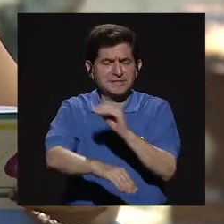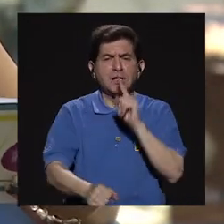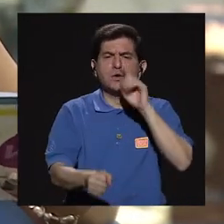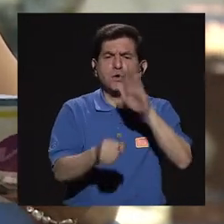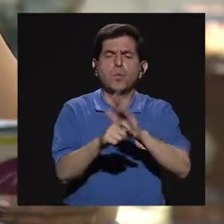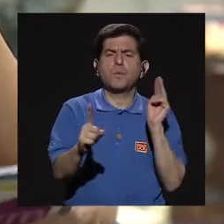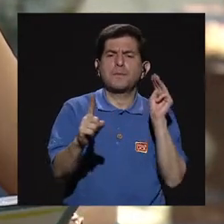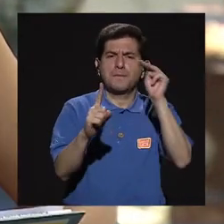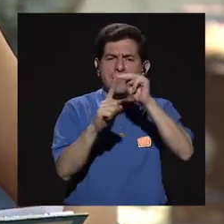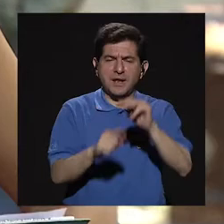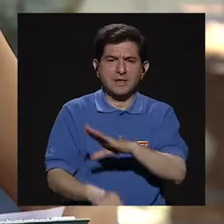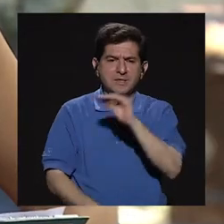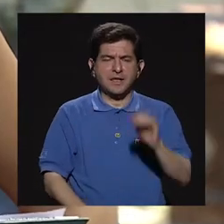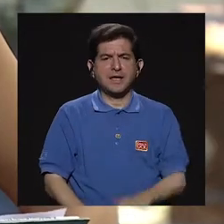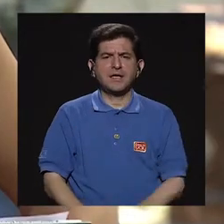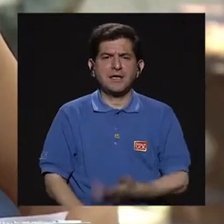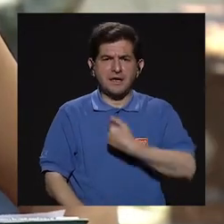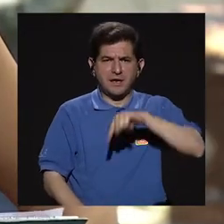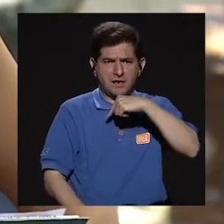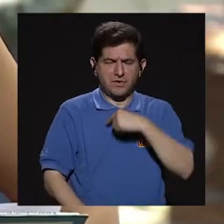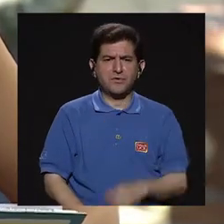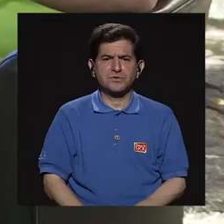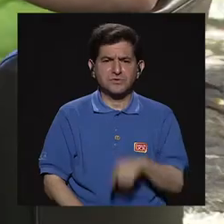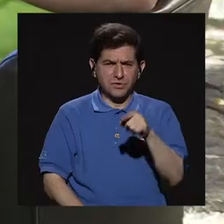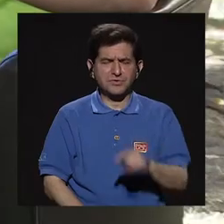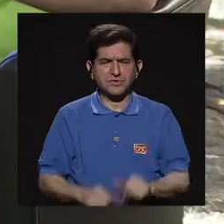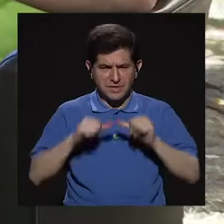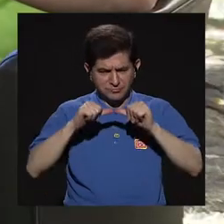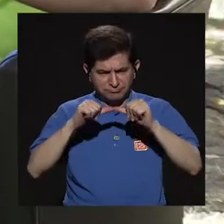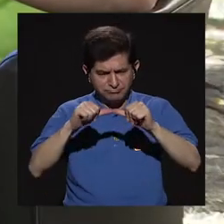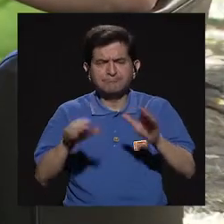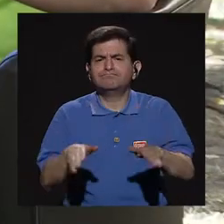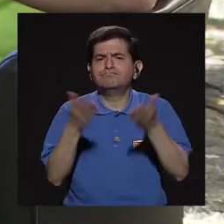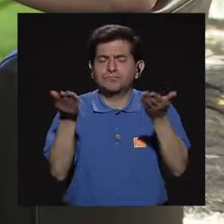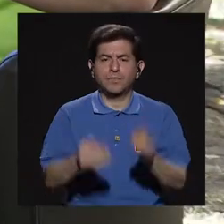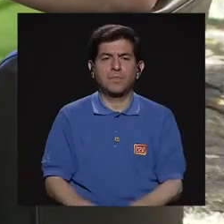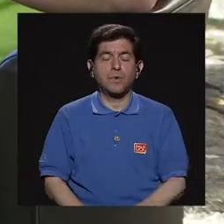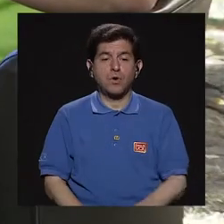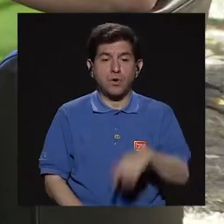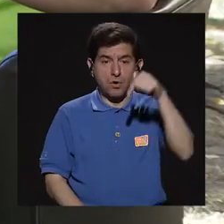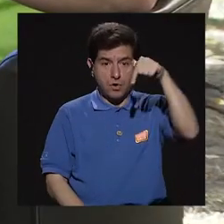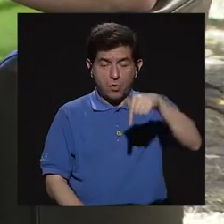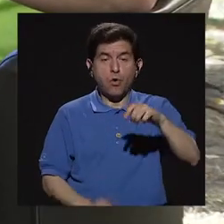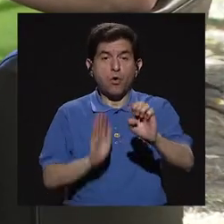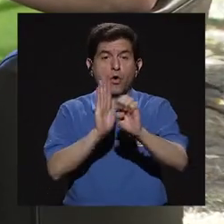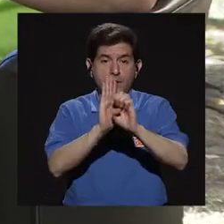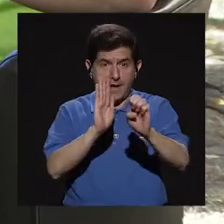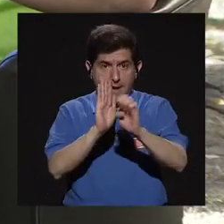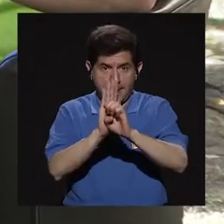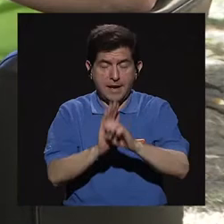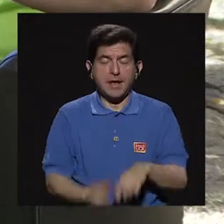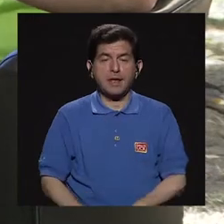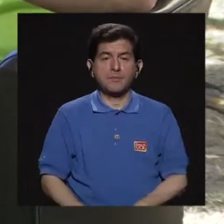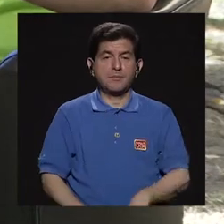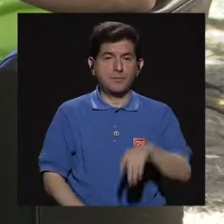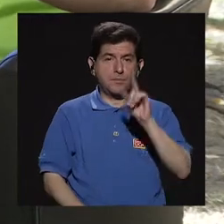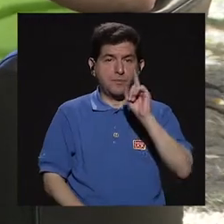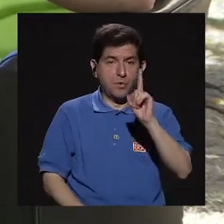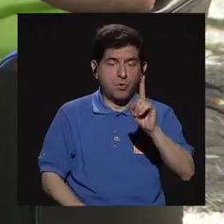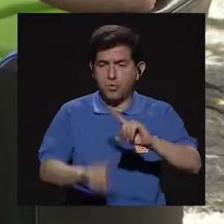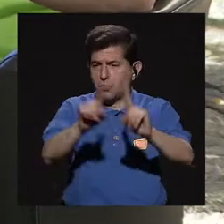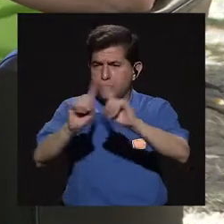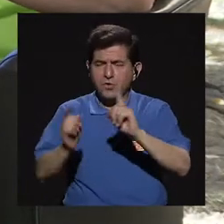nuestras metas y cómo superarnos. Y es por esto que hoy pues queremos rescatar el ejemplo que de uno de los